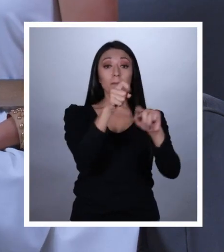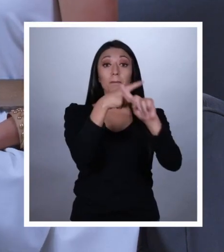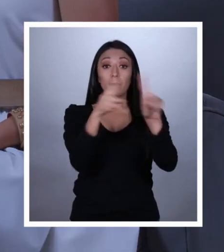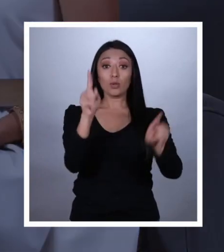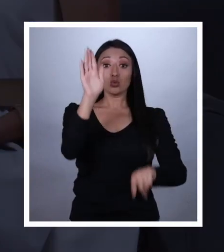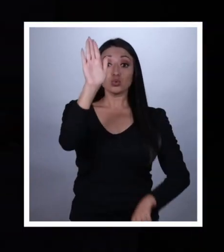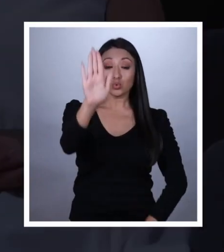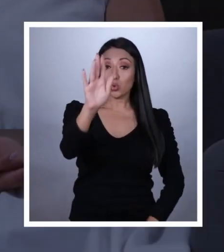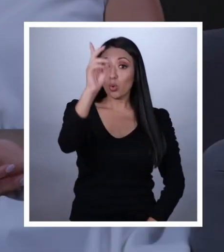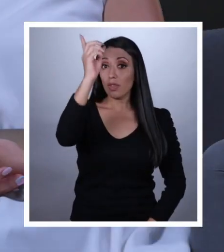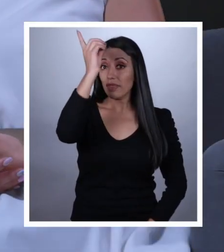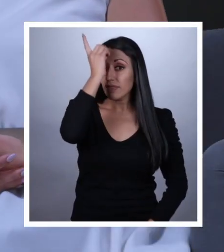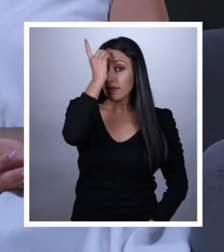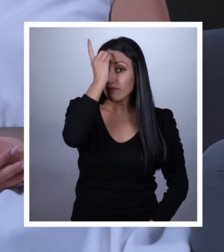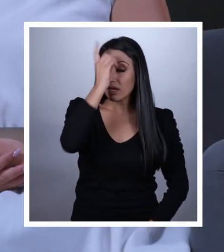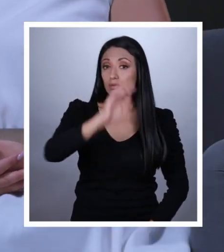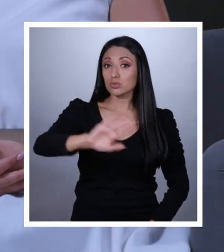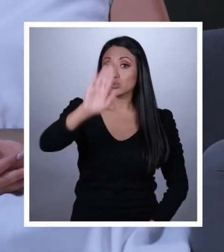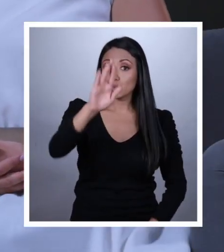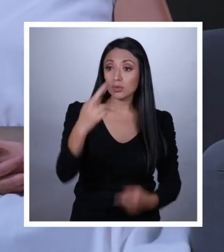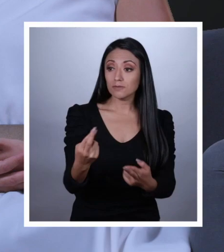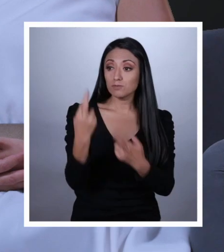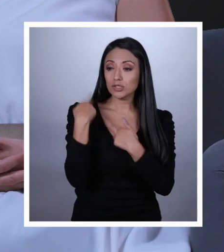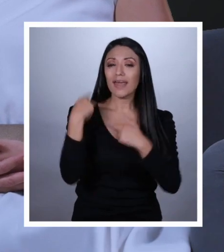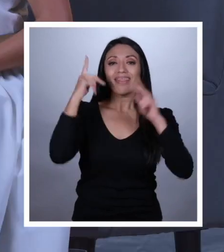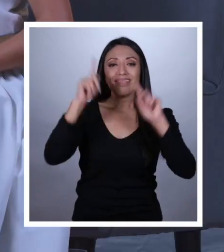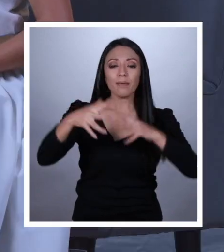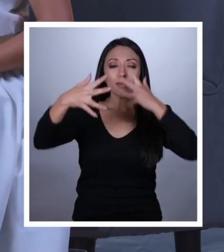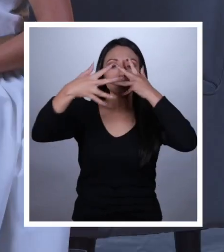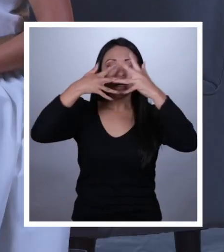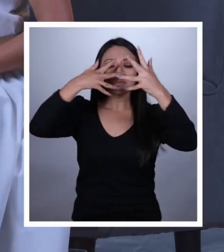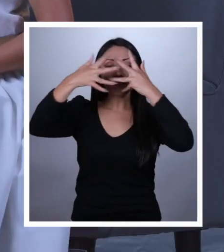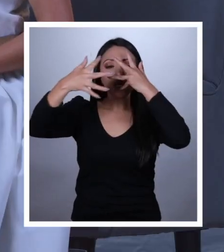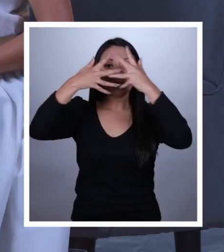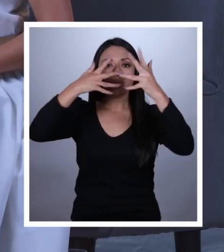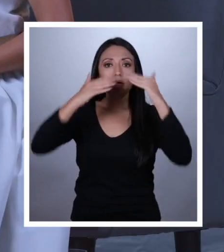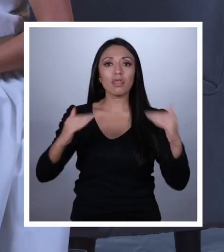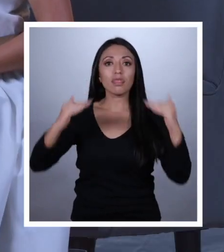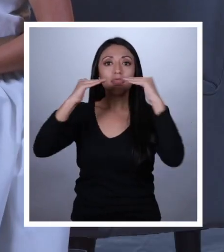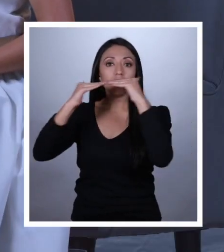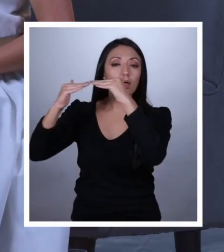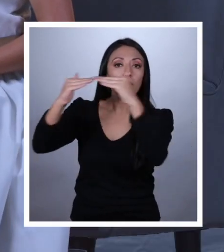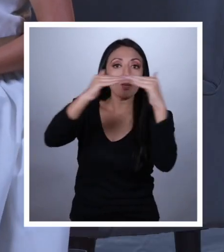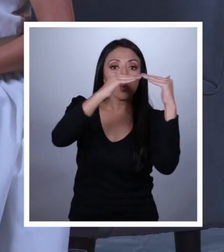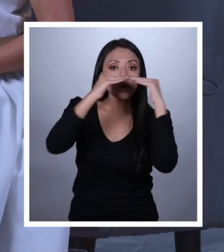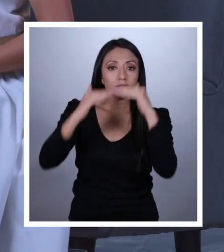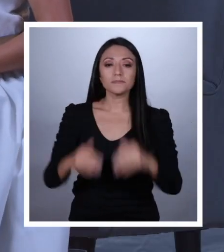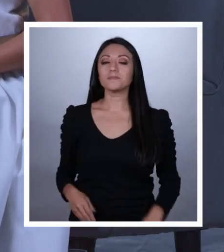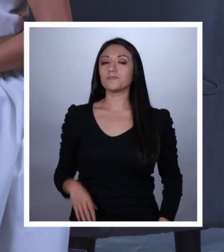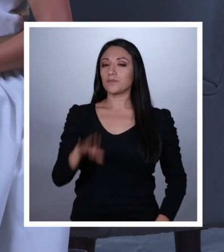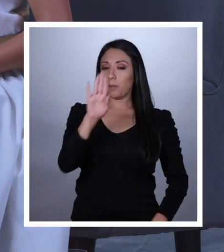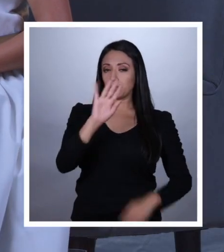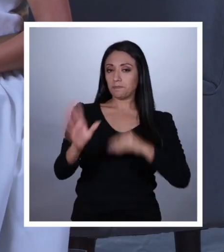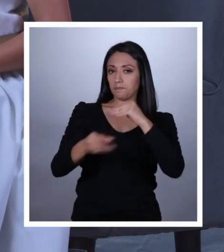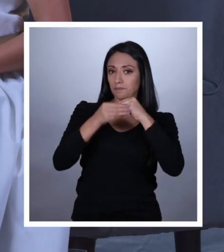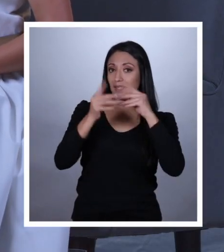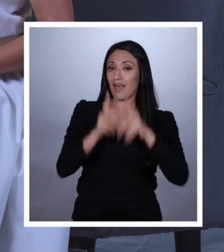nuestra tarea hacer que sea eficiente y transparente. Es más, ahora justo hablaremos de nuestro